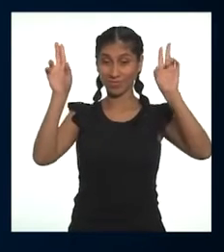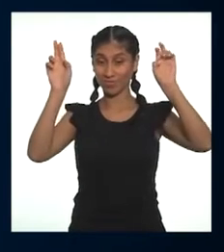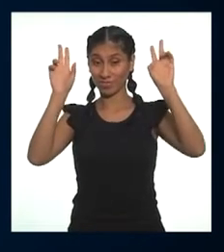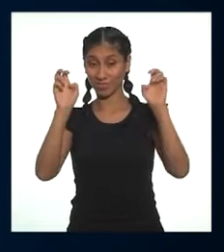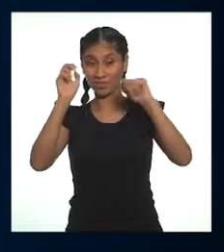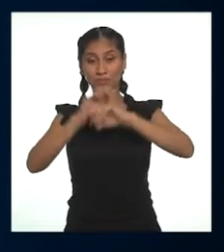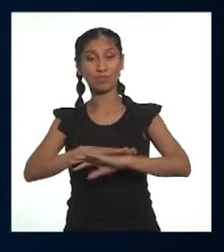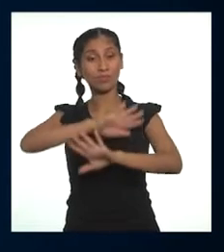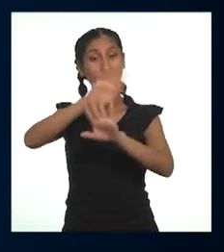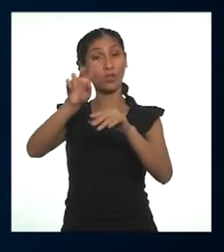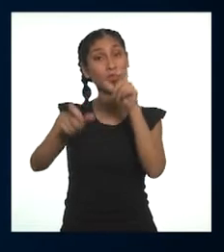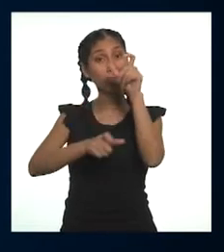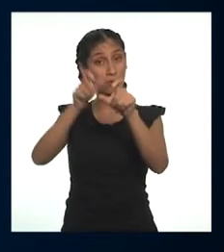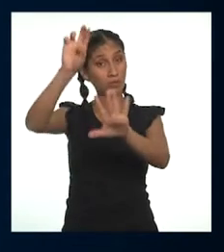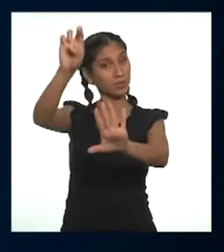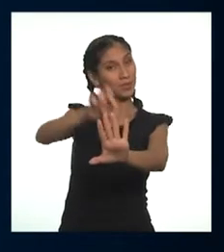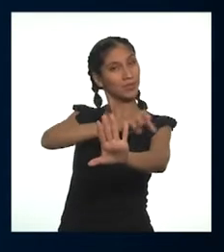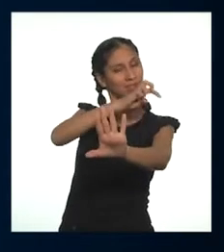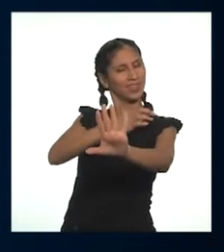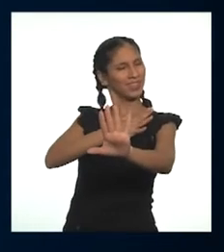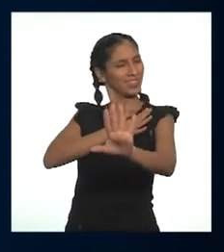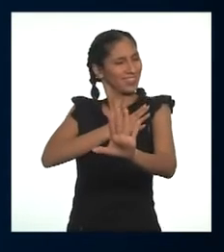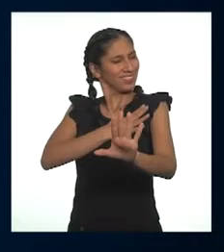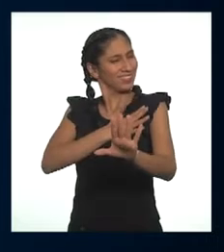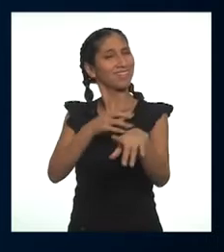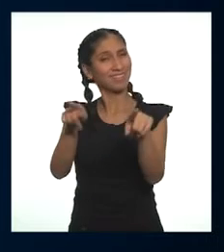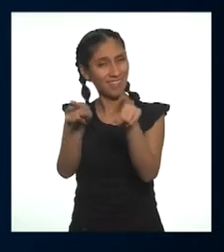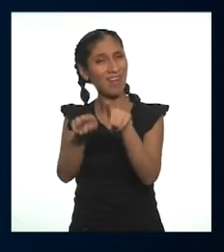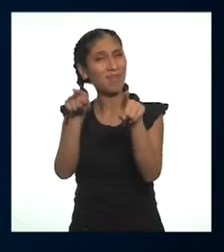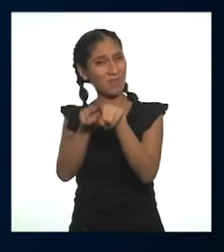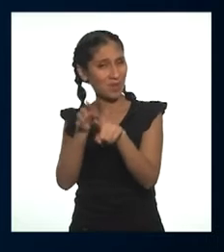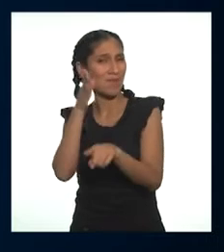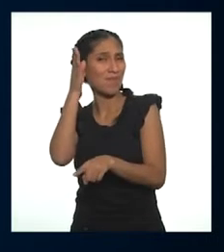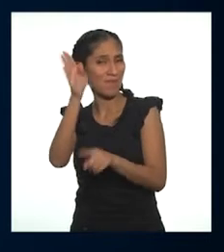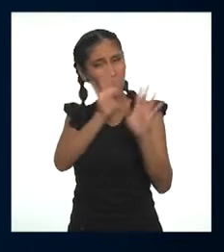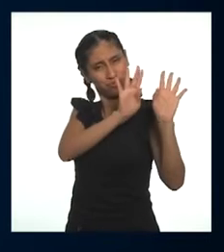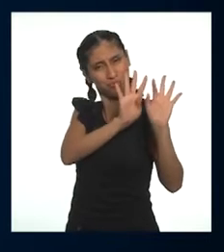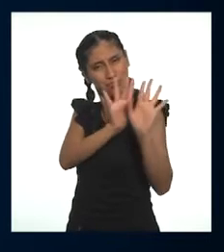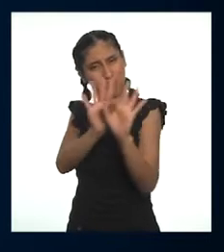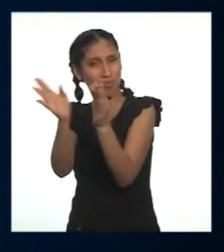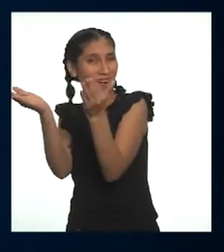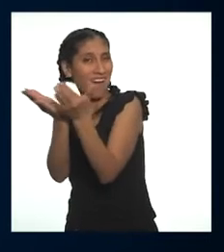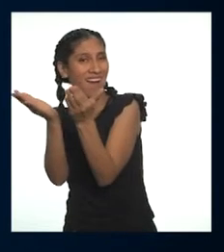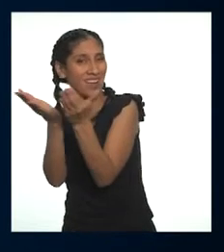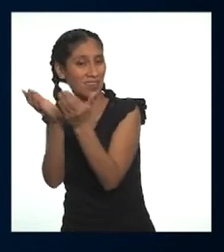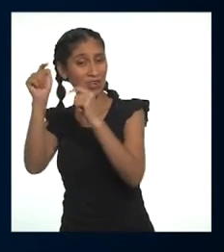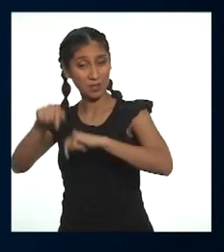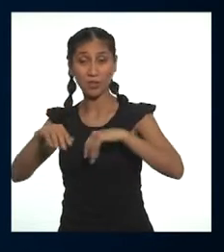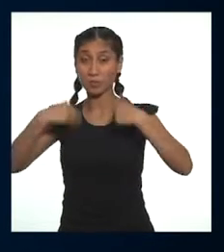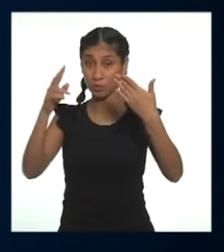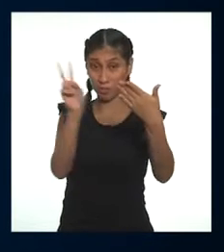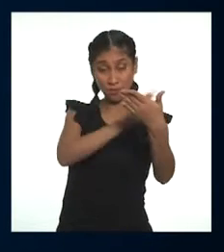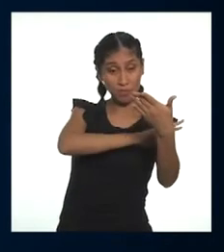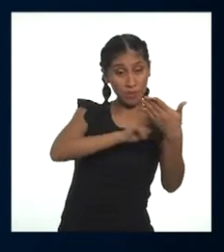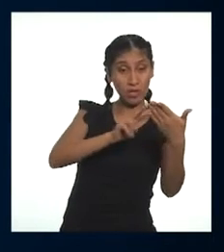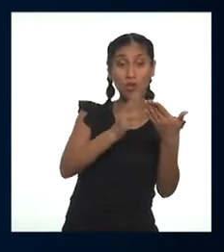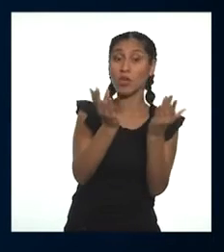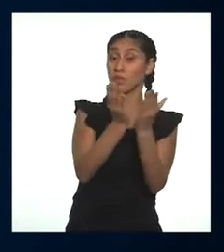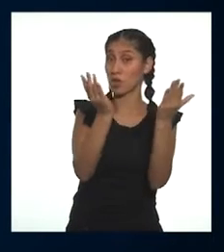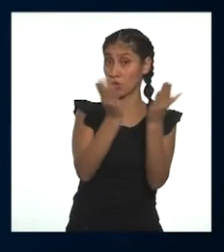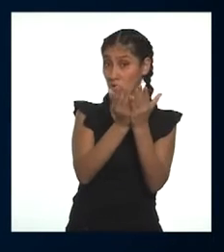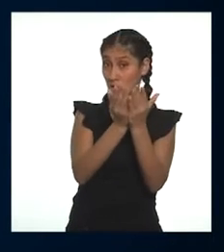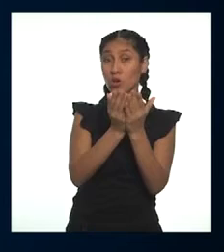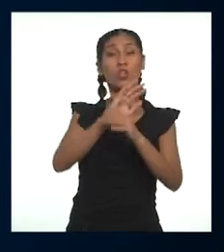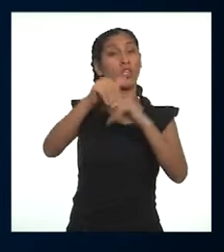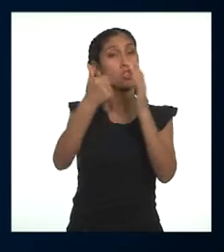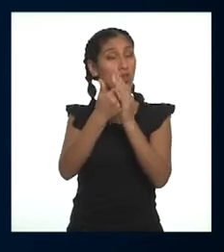relato se titula Los poetas también van al colegio. Y lo podremos encontrar en el texto copilatorio Los escritores